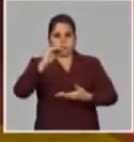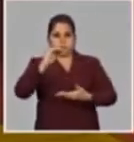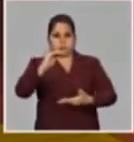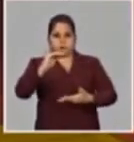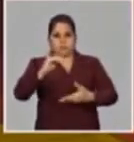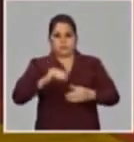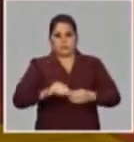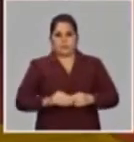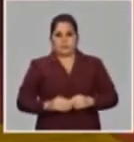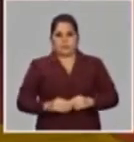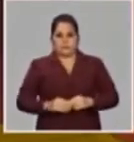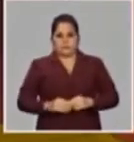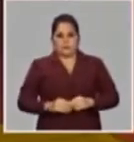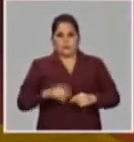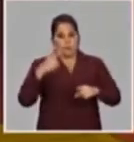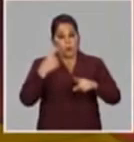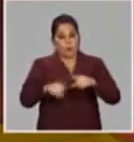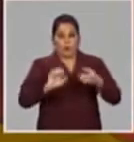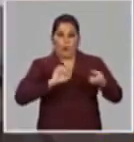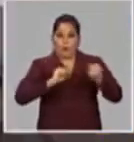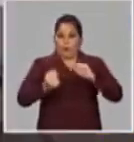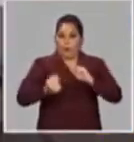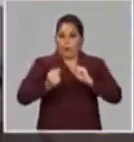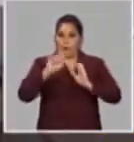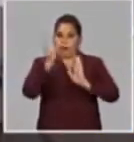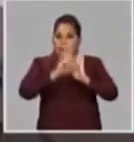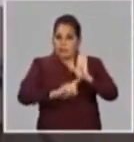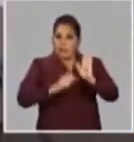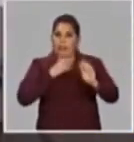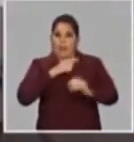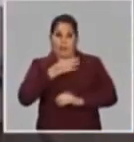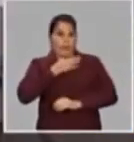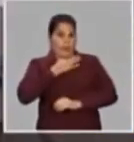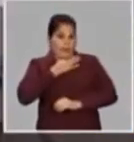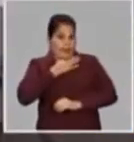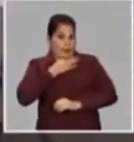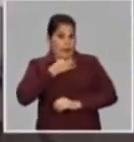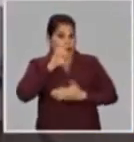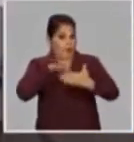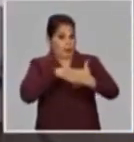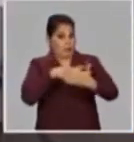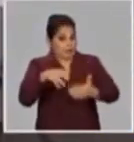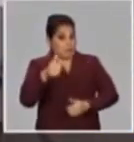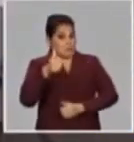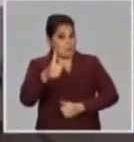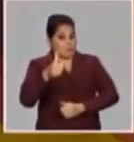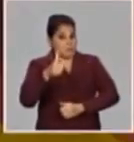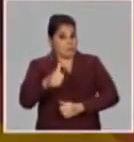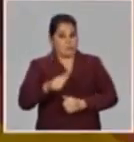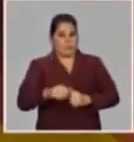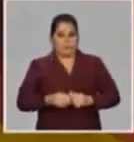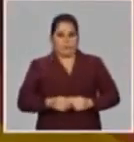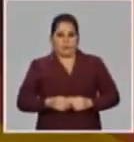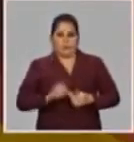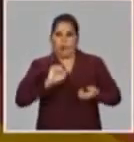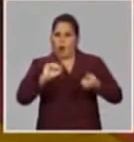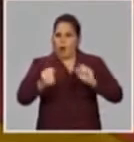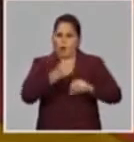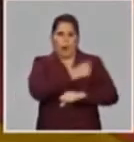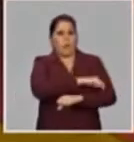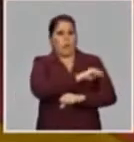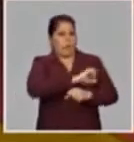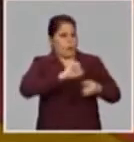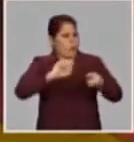mundial. Y pero todo el ahorro de energía que sea, en enero las estadísticas fueron buenas, ¿no? En enero las estadísticas fueron buenas,